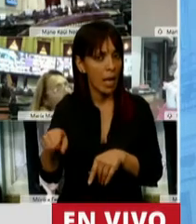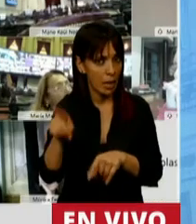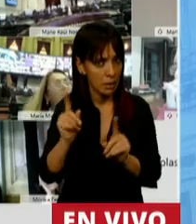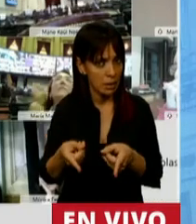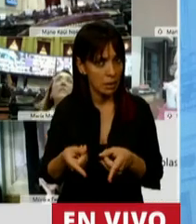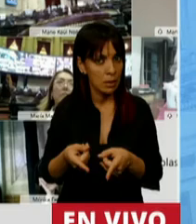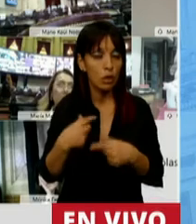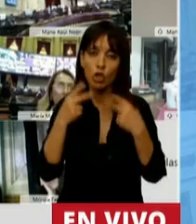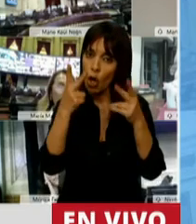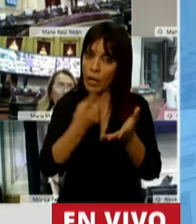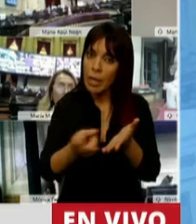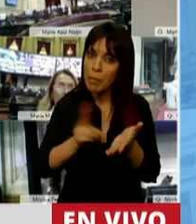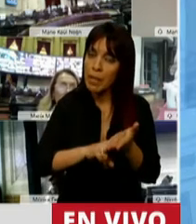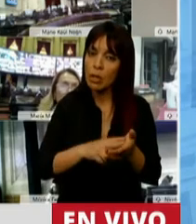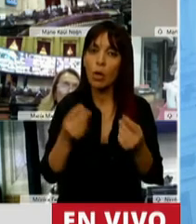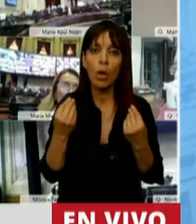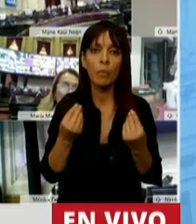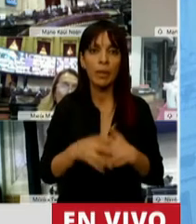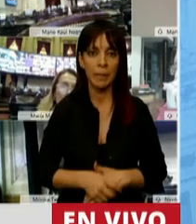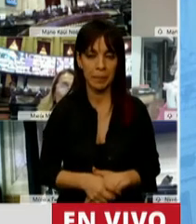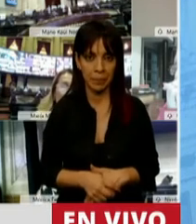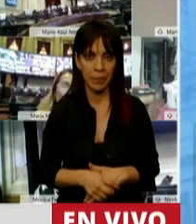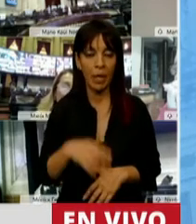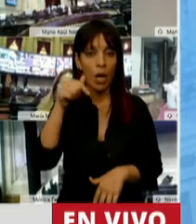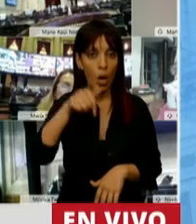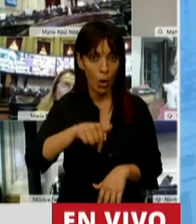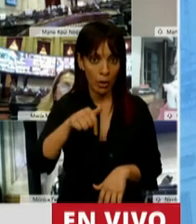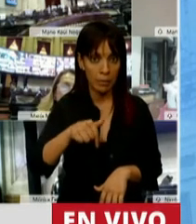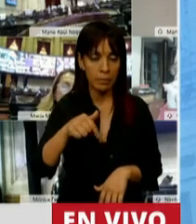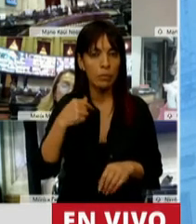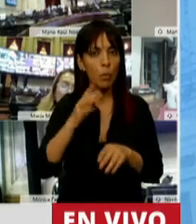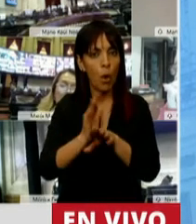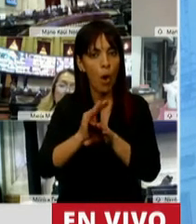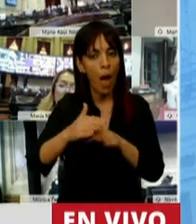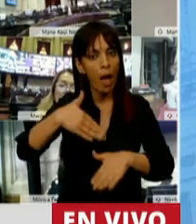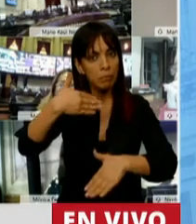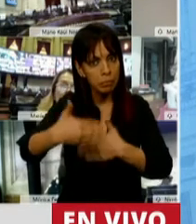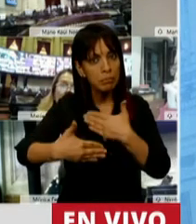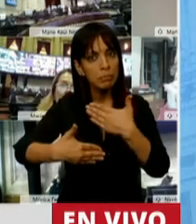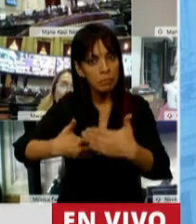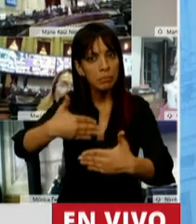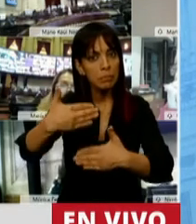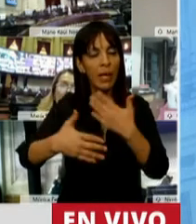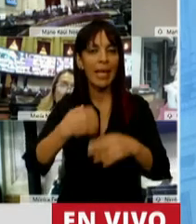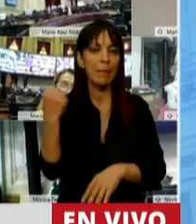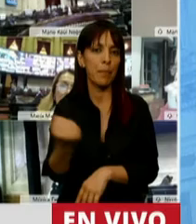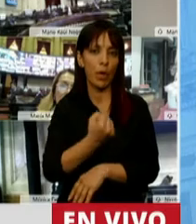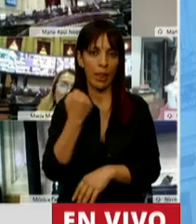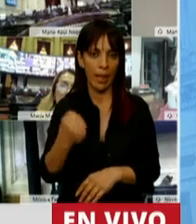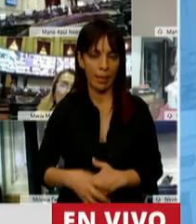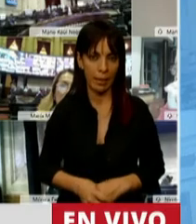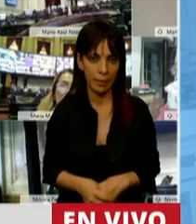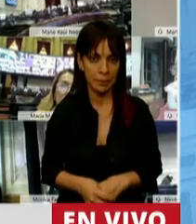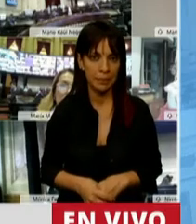aunque sea cansador, porque en definitiva hoy damos un paso cuantitativo importante